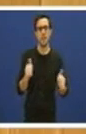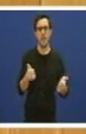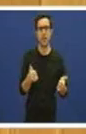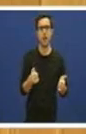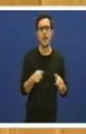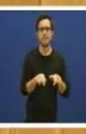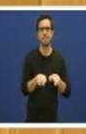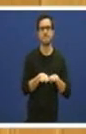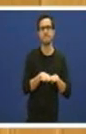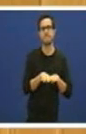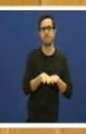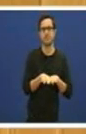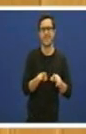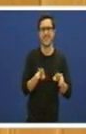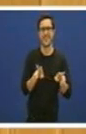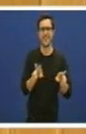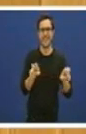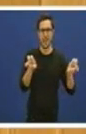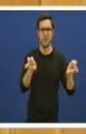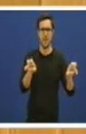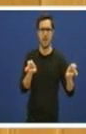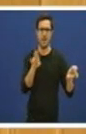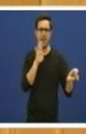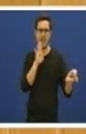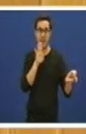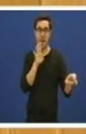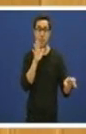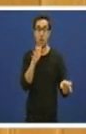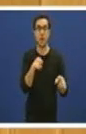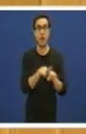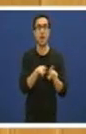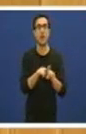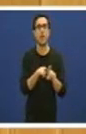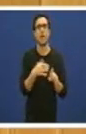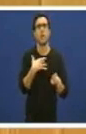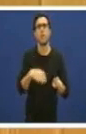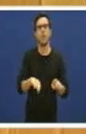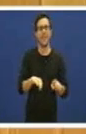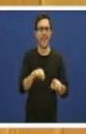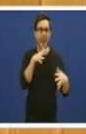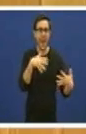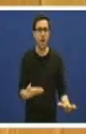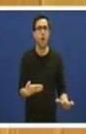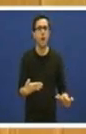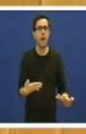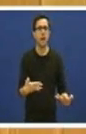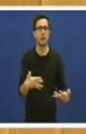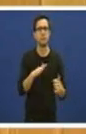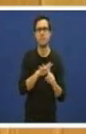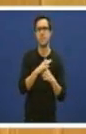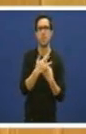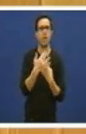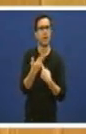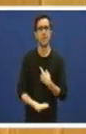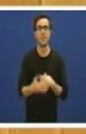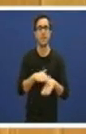porque posiblemente cesa este o momento decisivo para asegurar